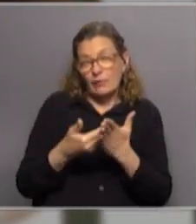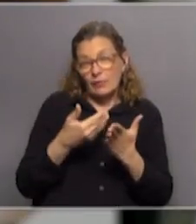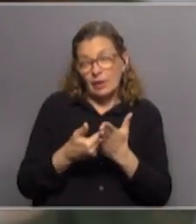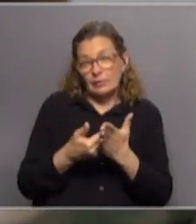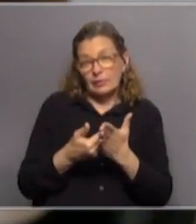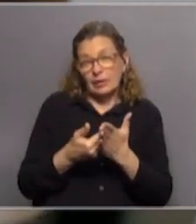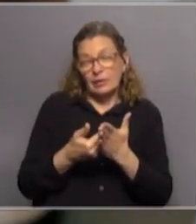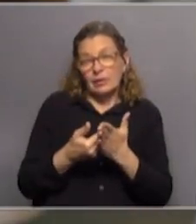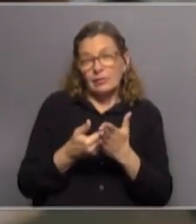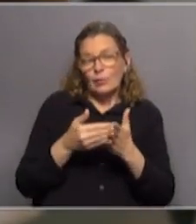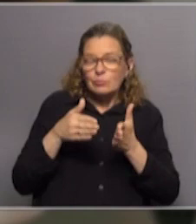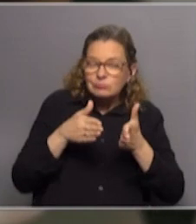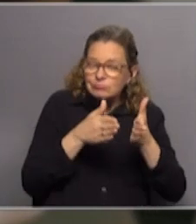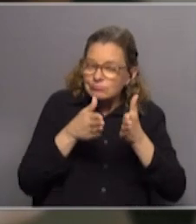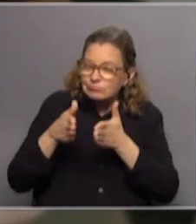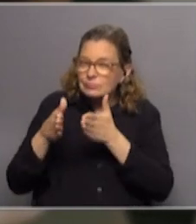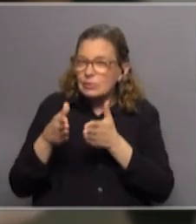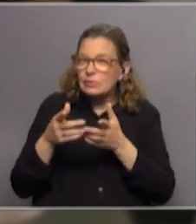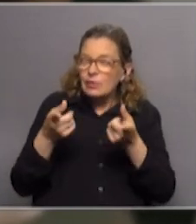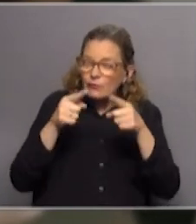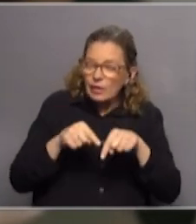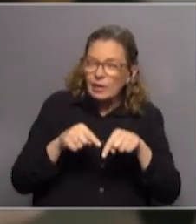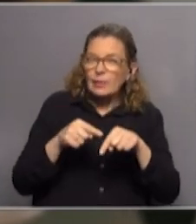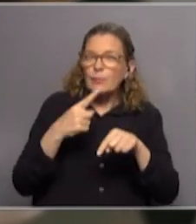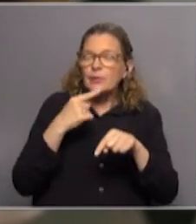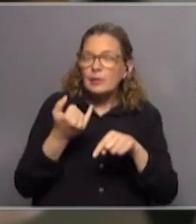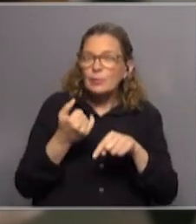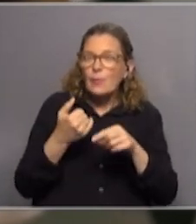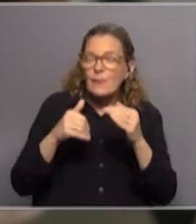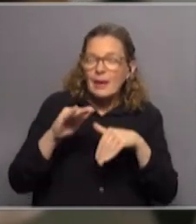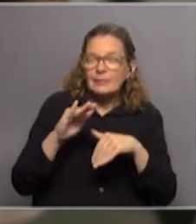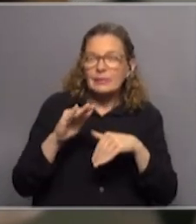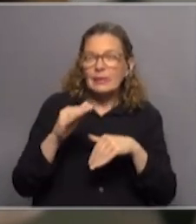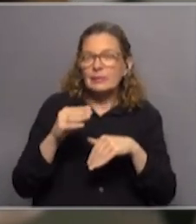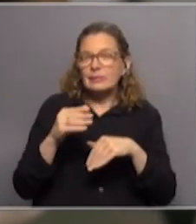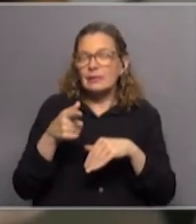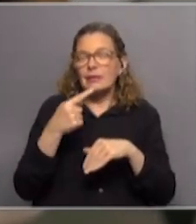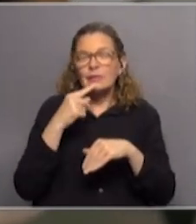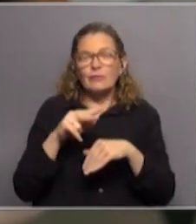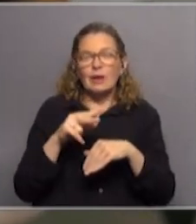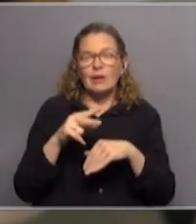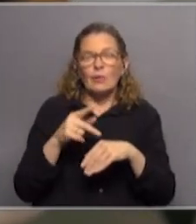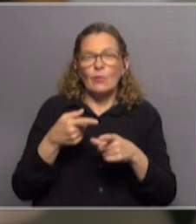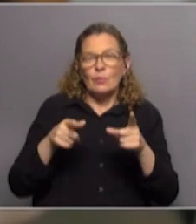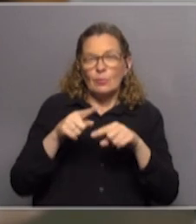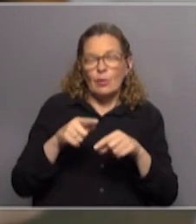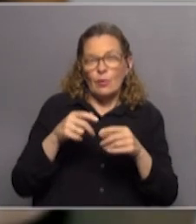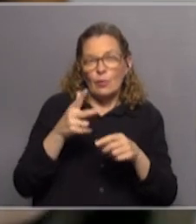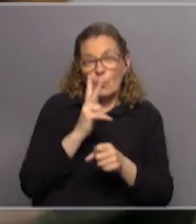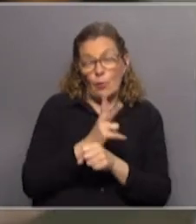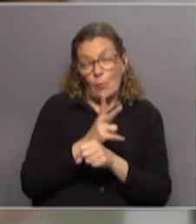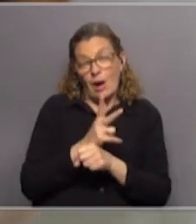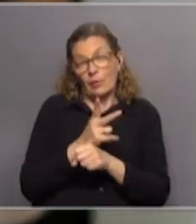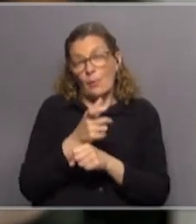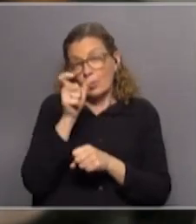de una línea estratégica de reconversión más allá de las estándares de la reconversión de los recursos humanos